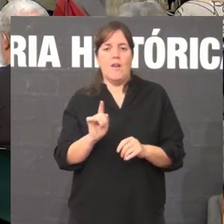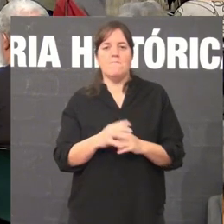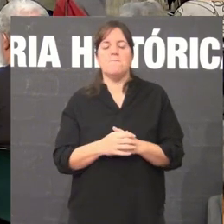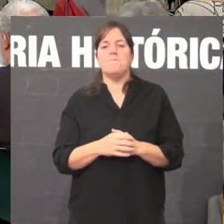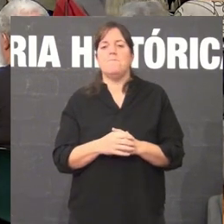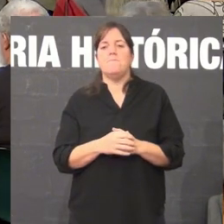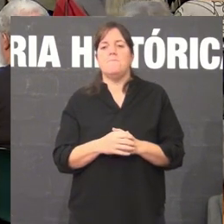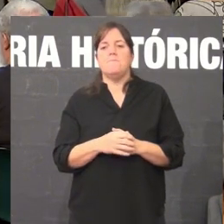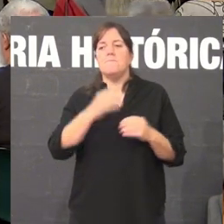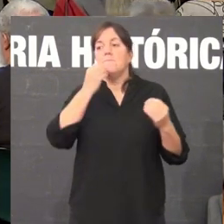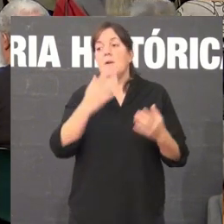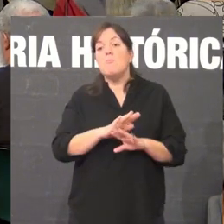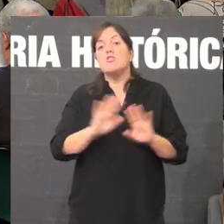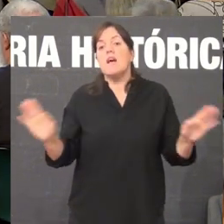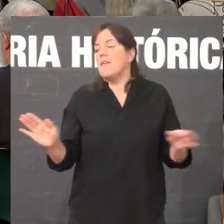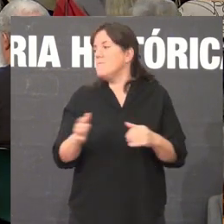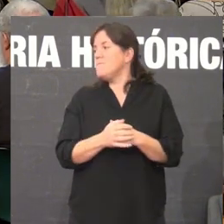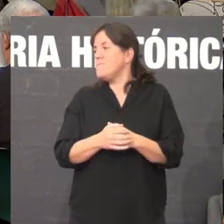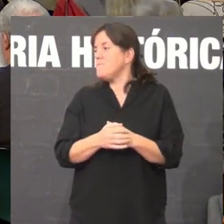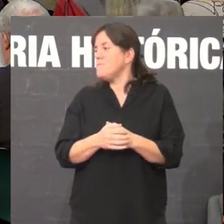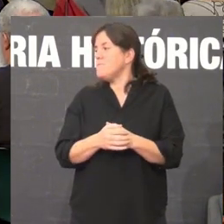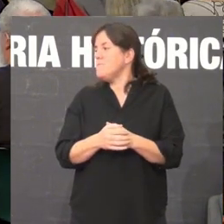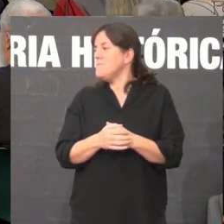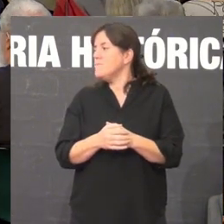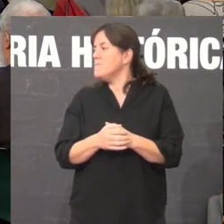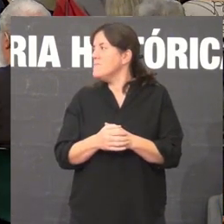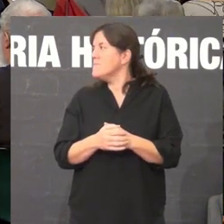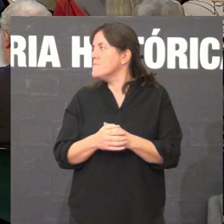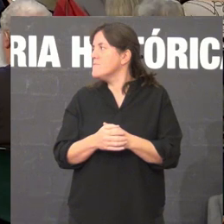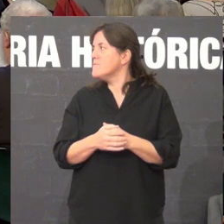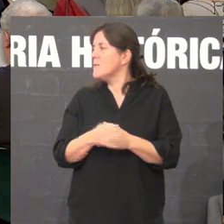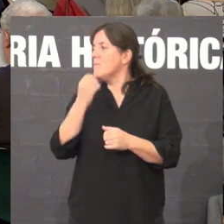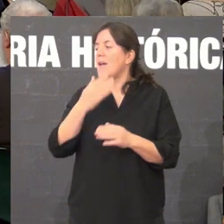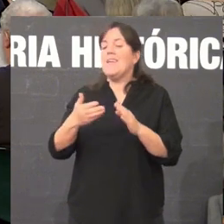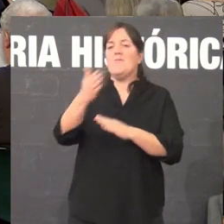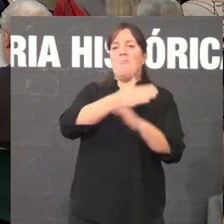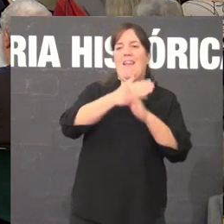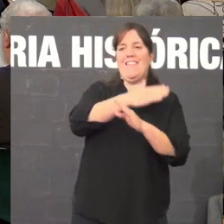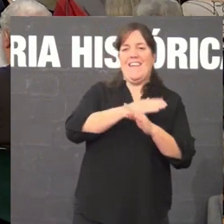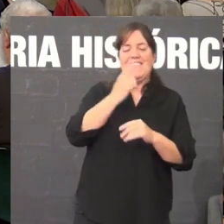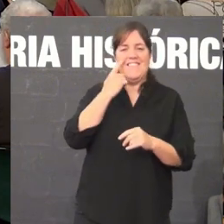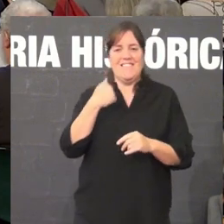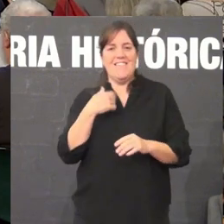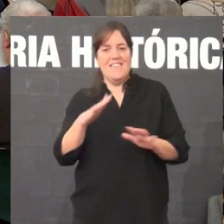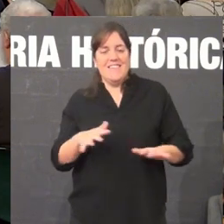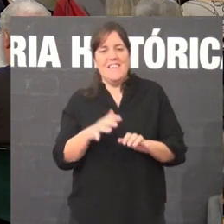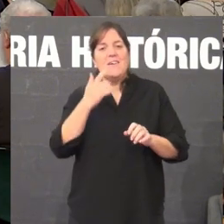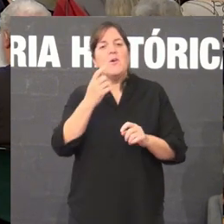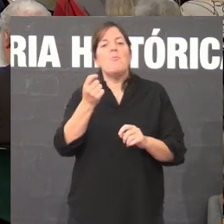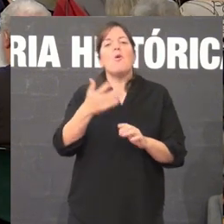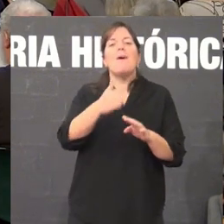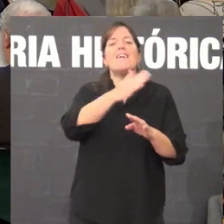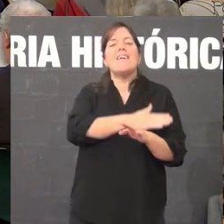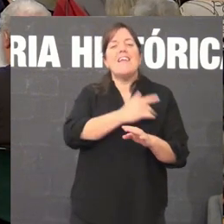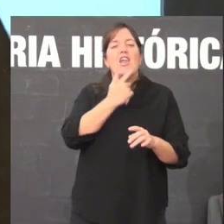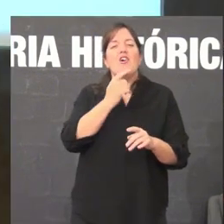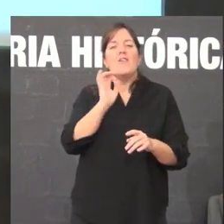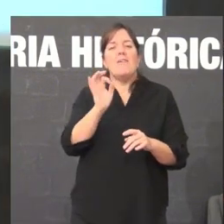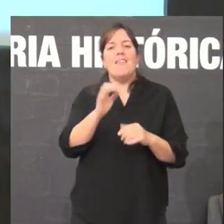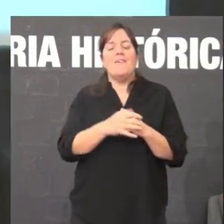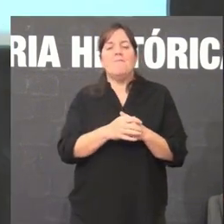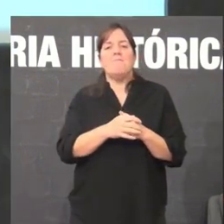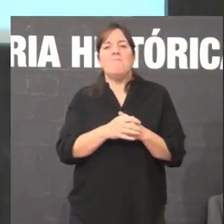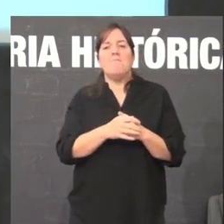Pois, unha historia, non? Imos para atrás. Imos para atrás, anterior, ainda co libro.